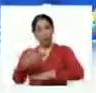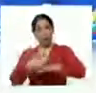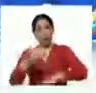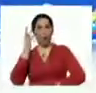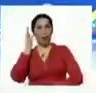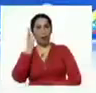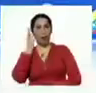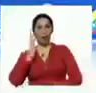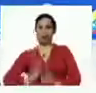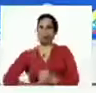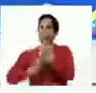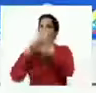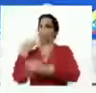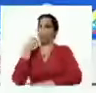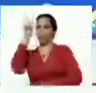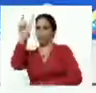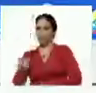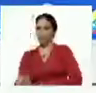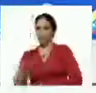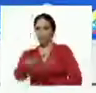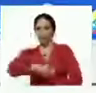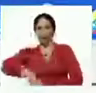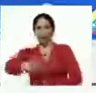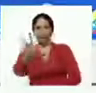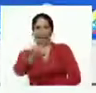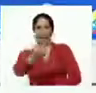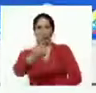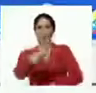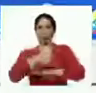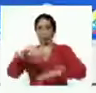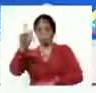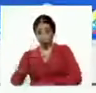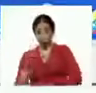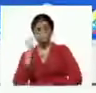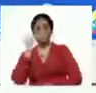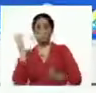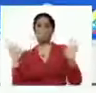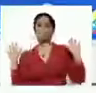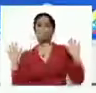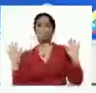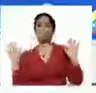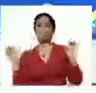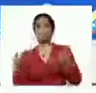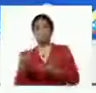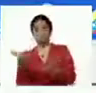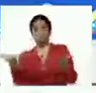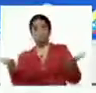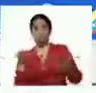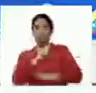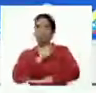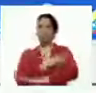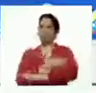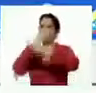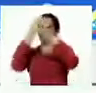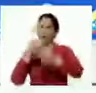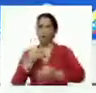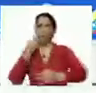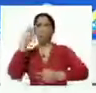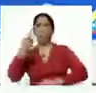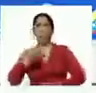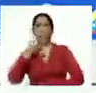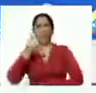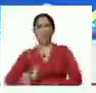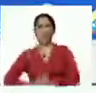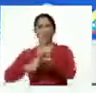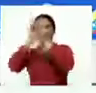Lidereza, joven, del llano venezolano, gobernadora. Ahí está la fortaleza real política de